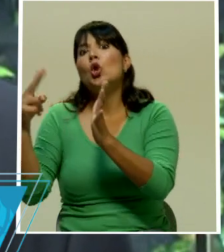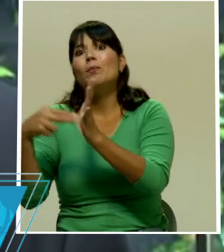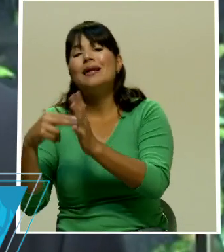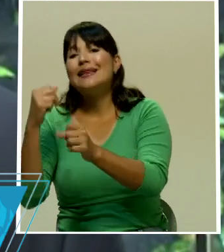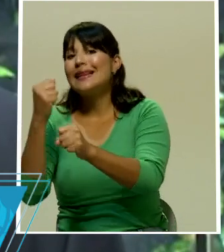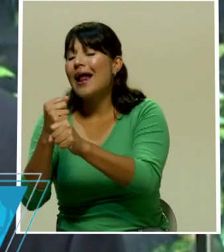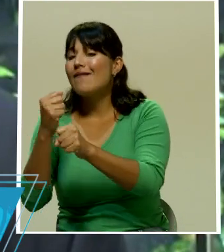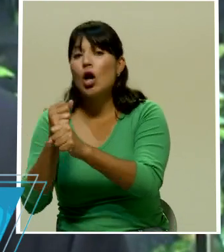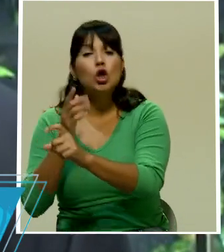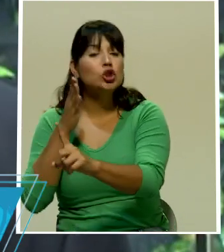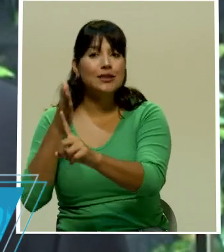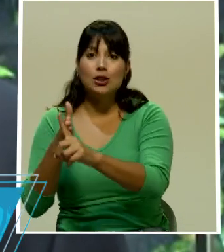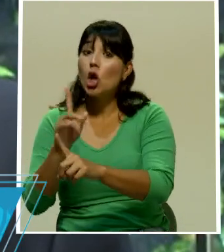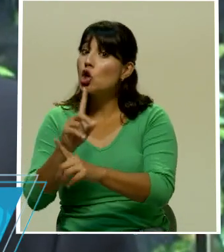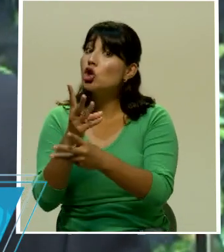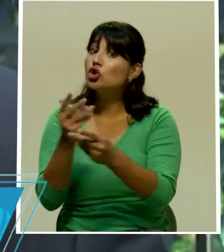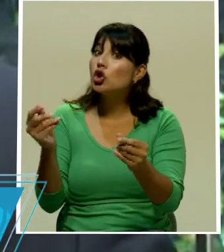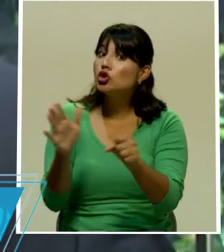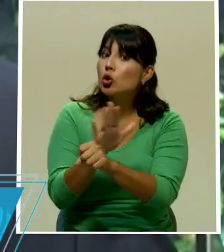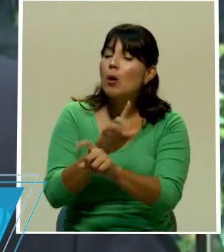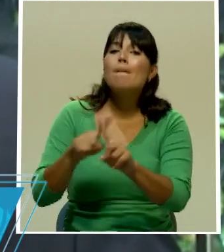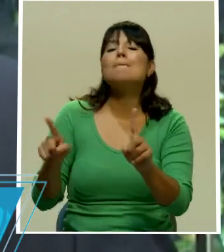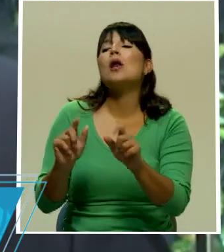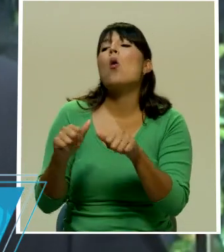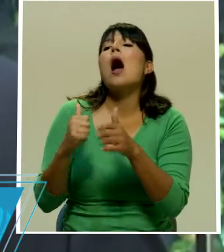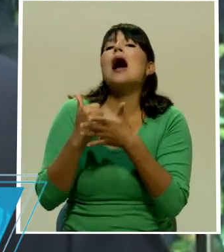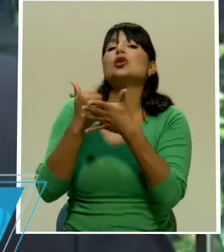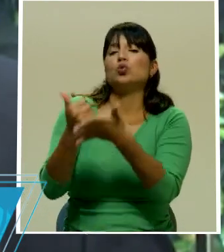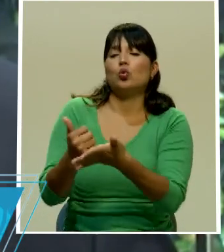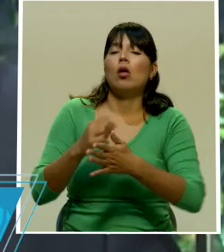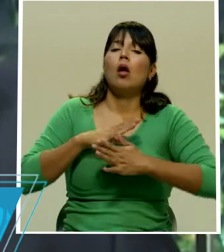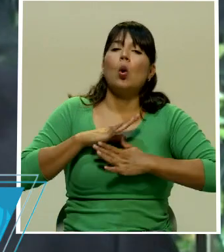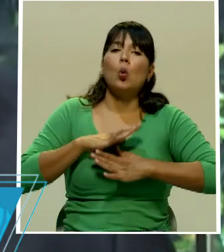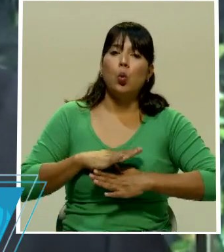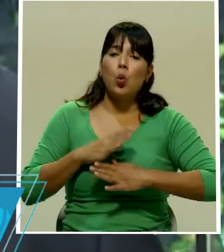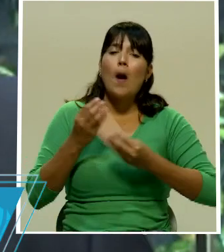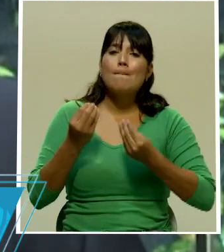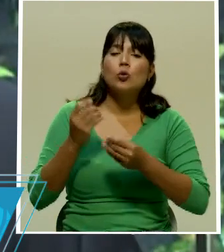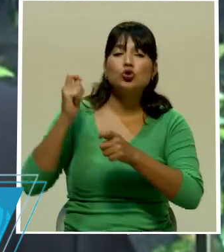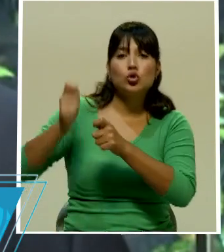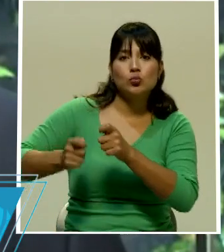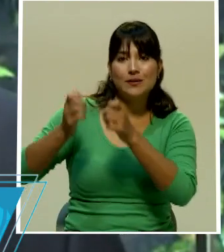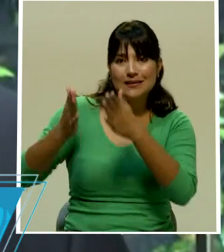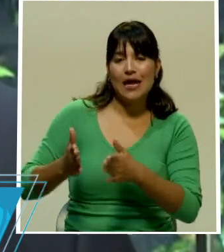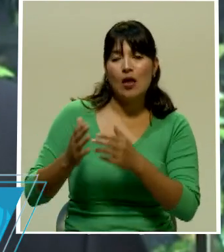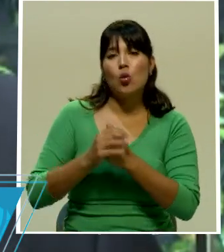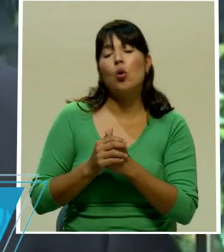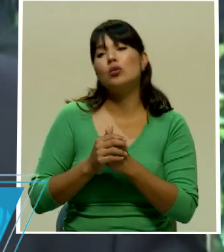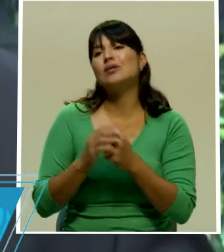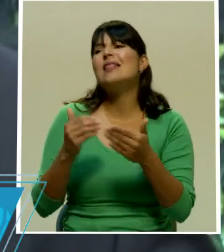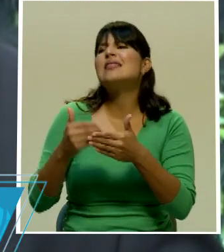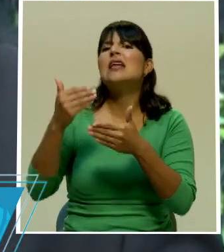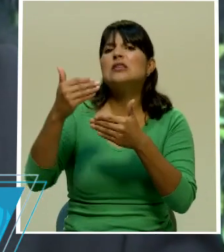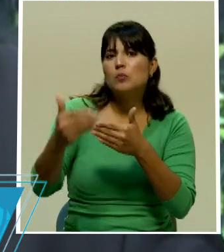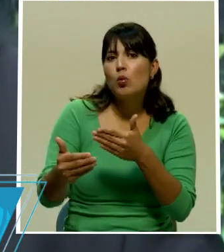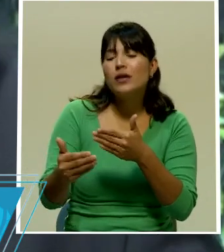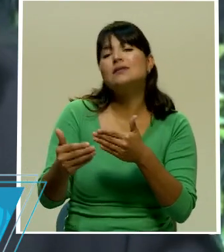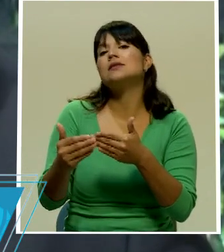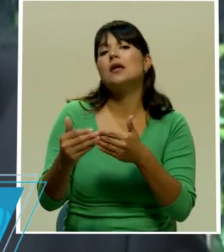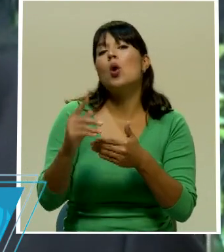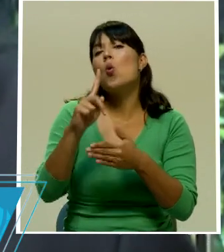alivio para los puntarenenses está claro que después del proyecto cuando se apruebe se tiene que mandar a hacer un estudio de la biomasa que dura más o menos un año